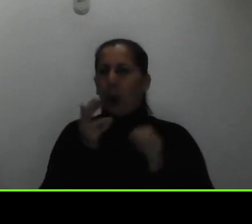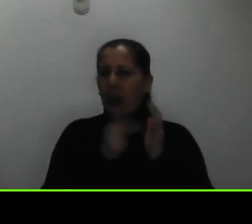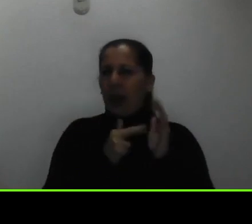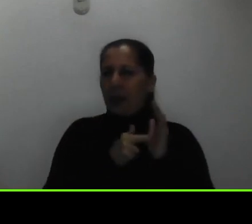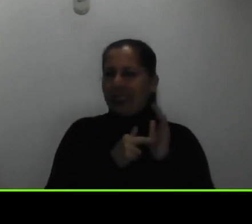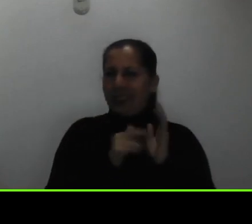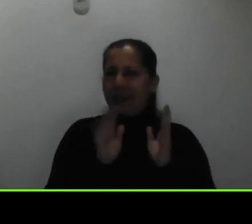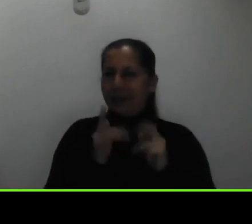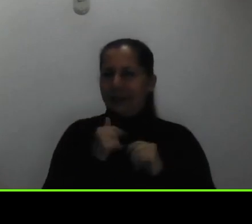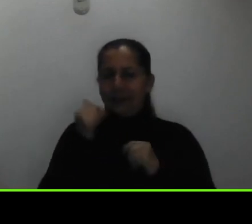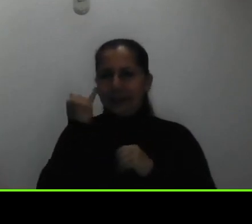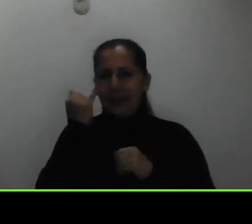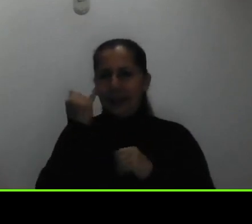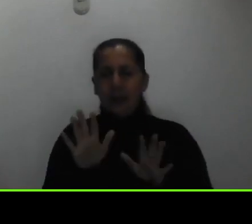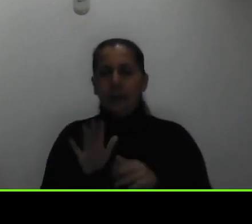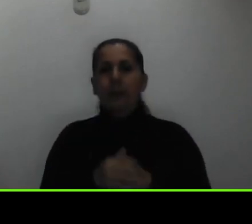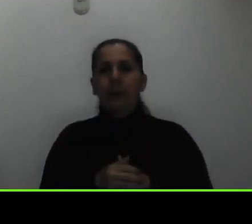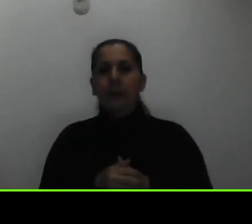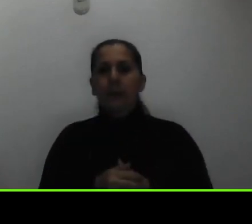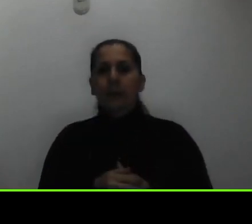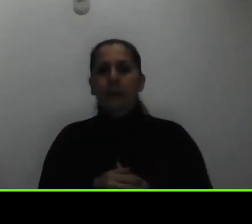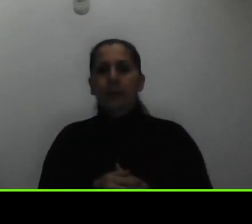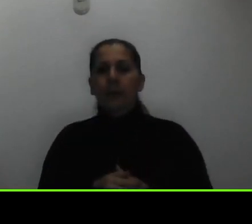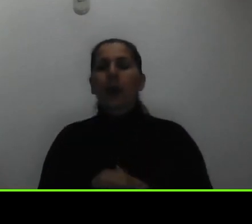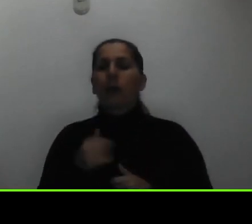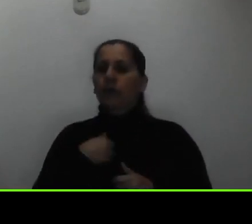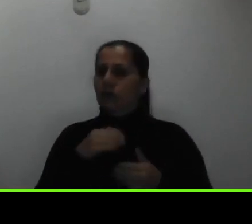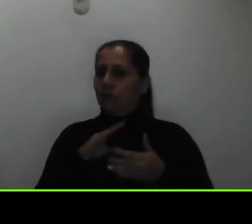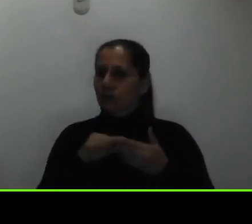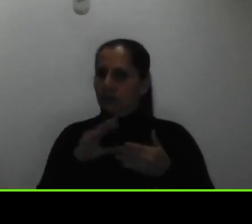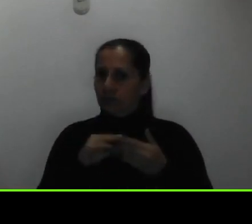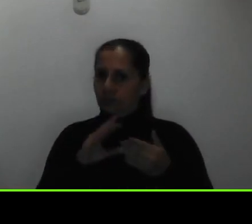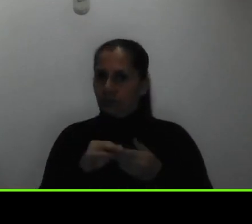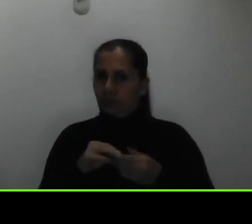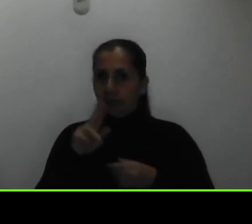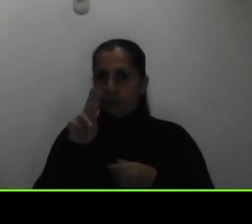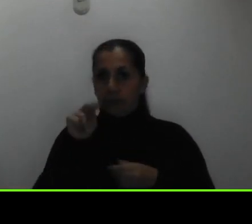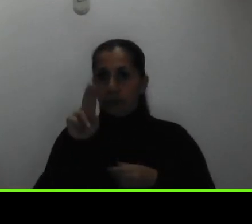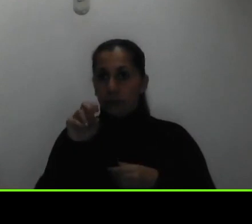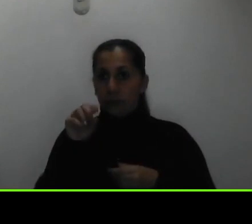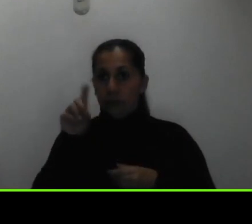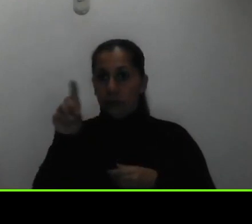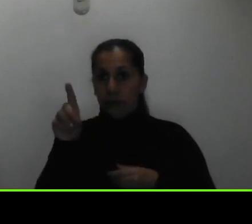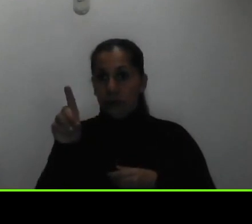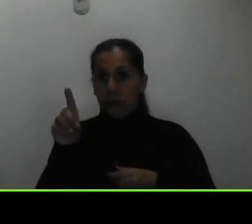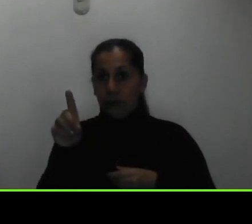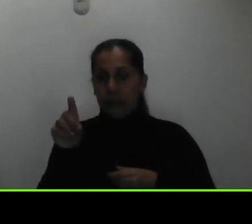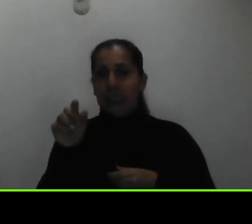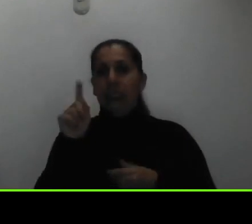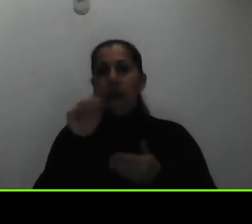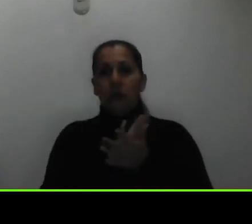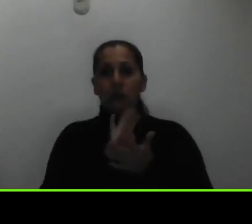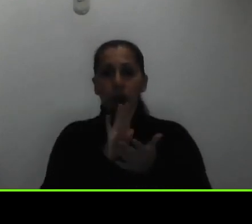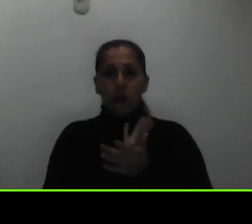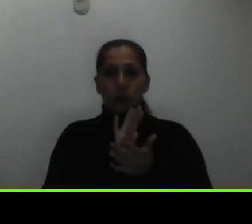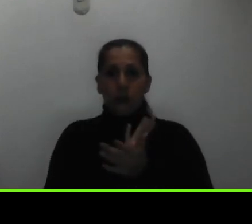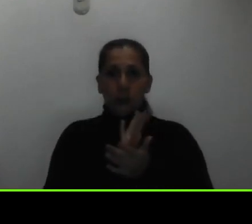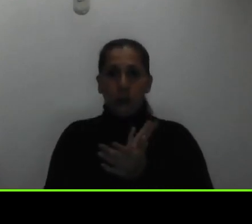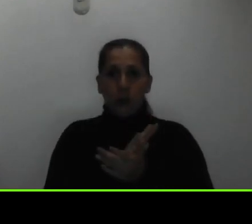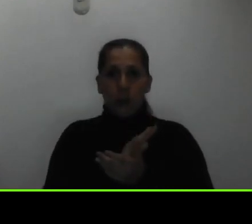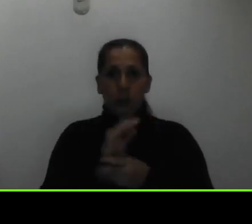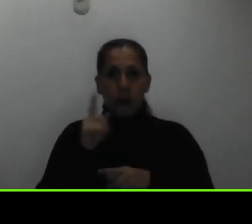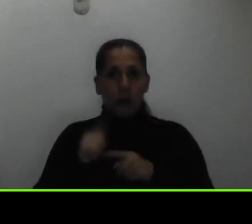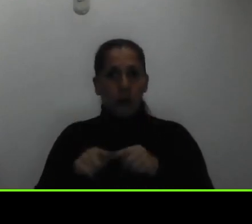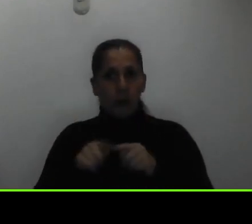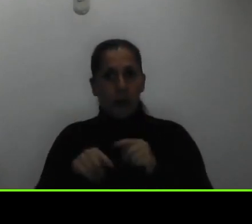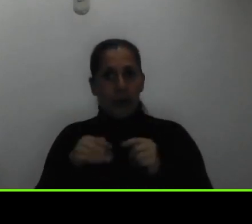la idea disculpen les estaba comentando digamos que para la UNED los documentos tienen que tener no pueden tener más